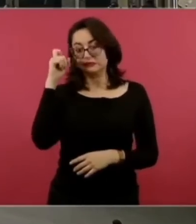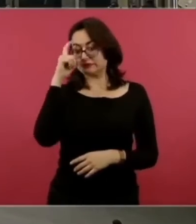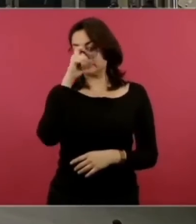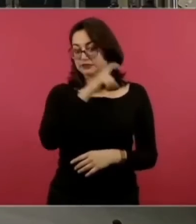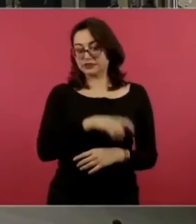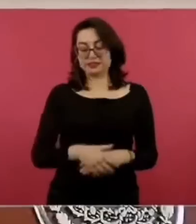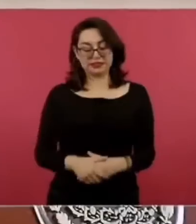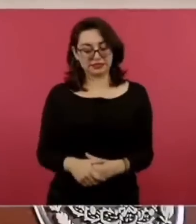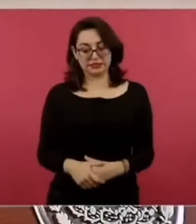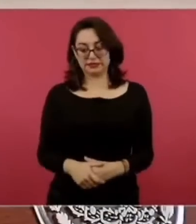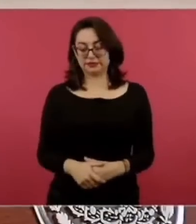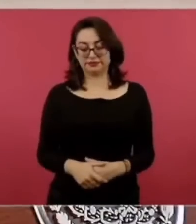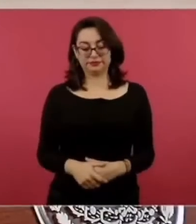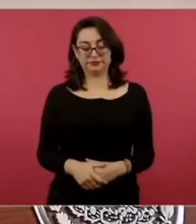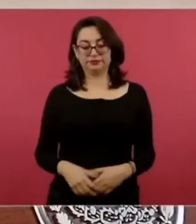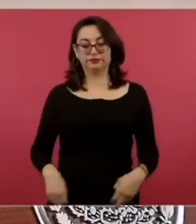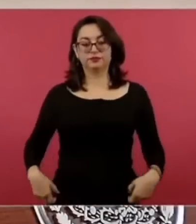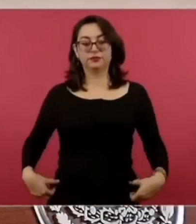como